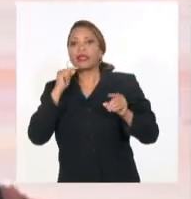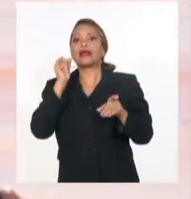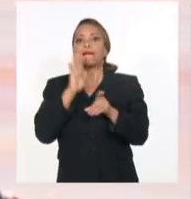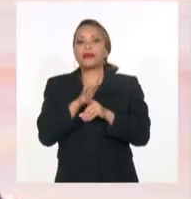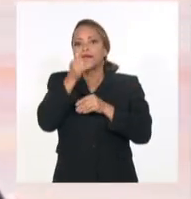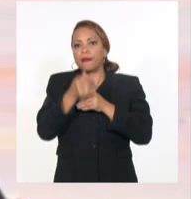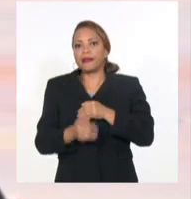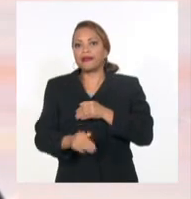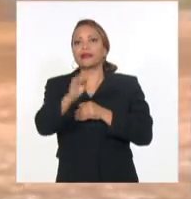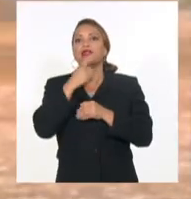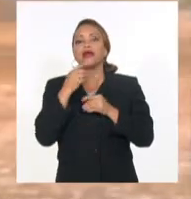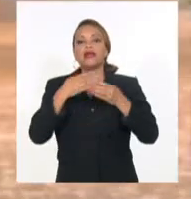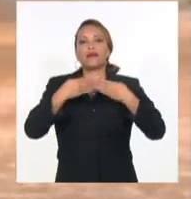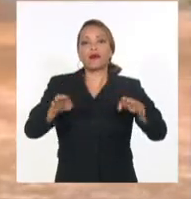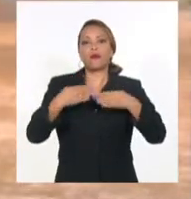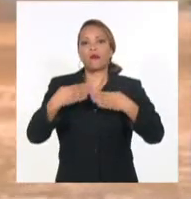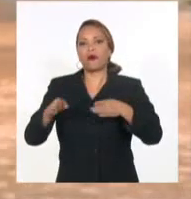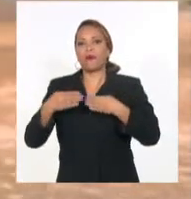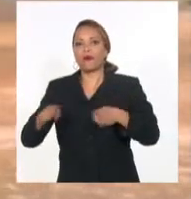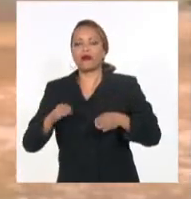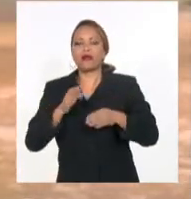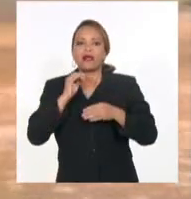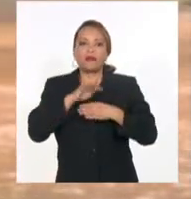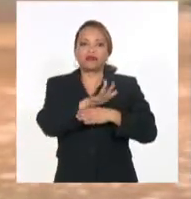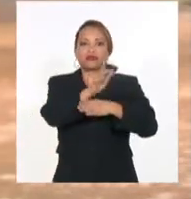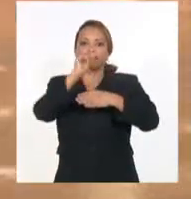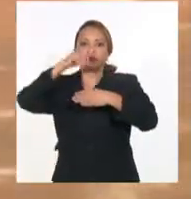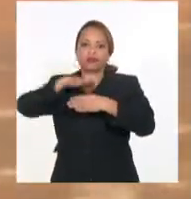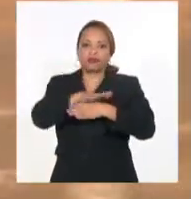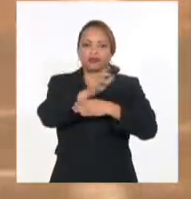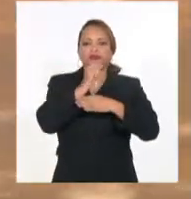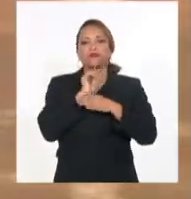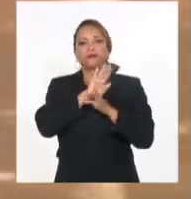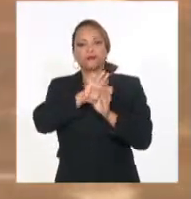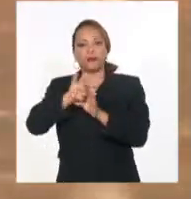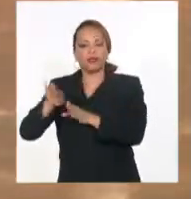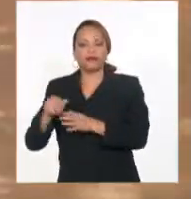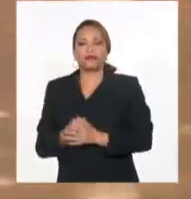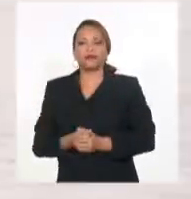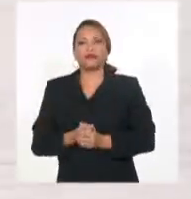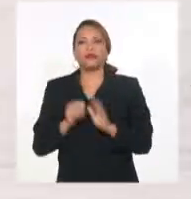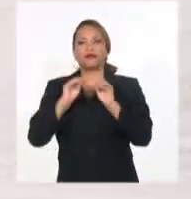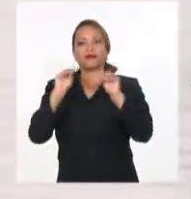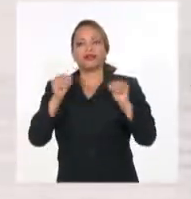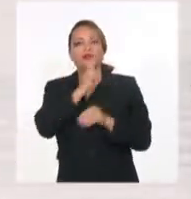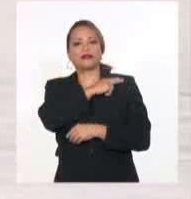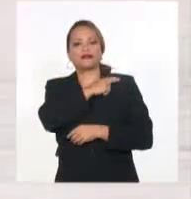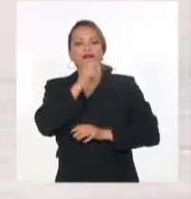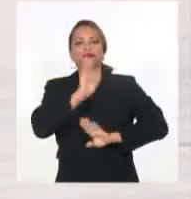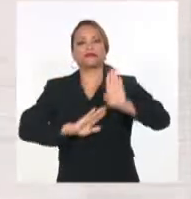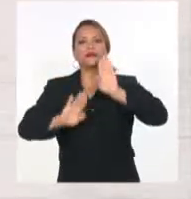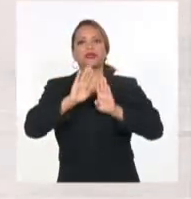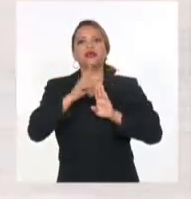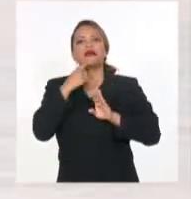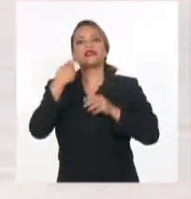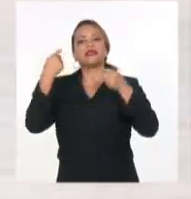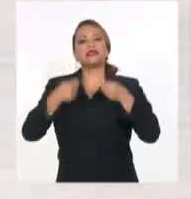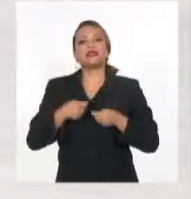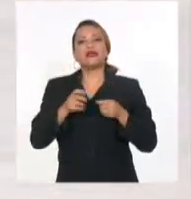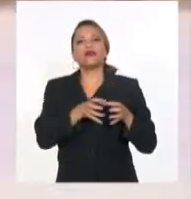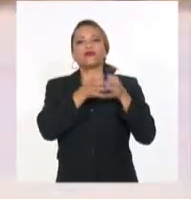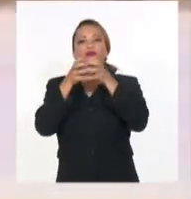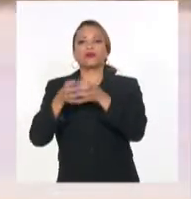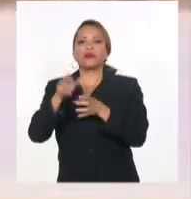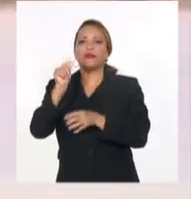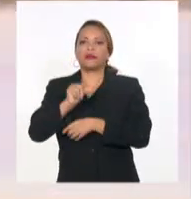a operar las compuertas de la derivadora. Ante esa situación y tras activarse el sistema de la defensa civil, las autoridades decidieron evacuar a los residentes de la